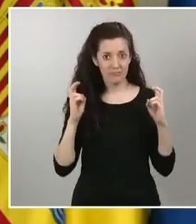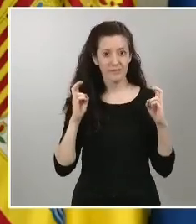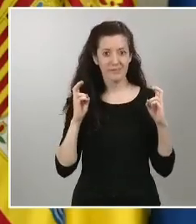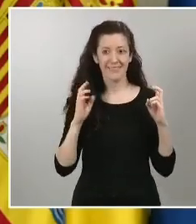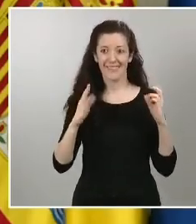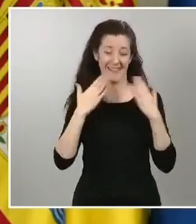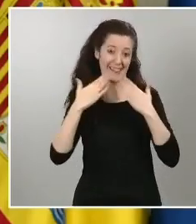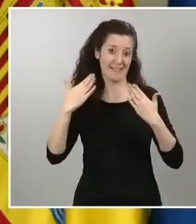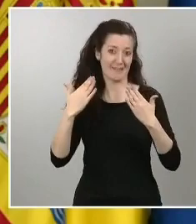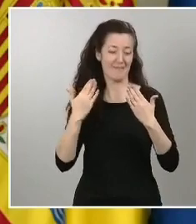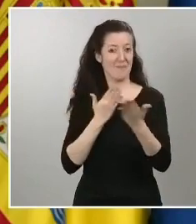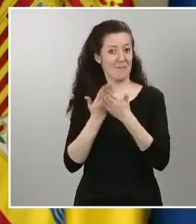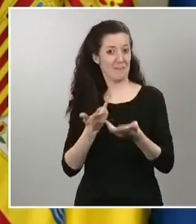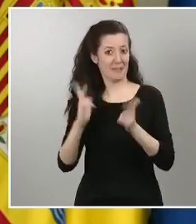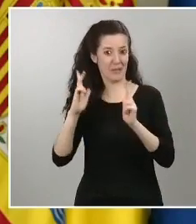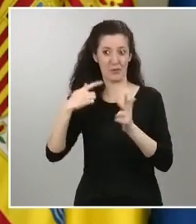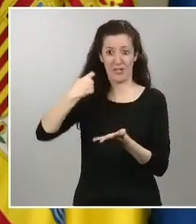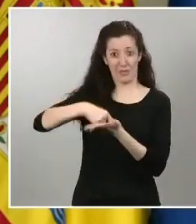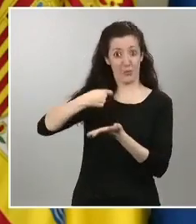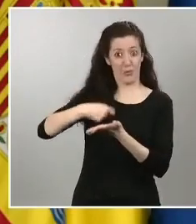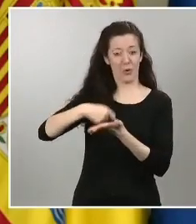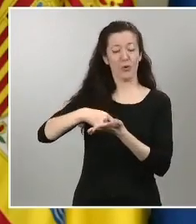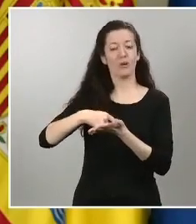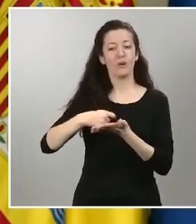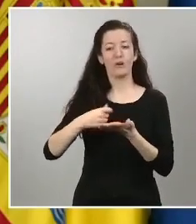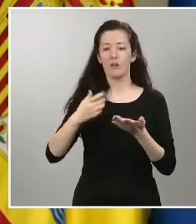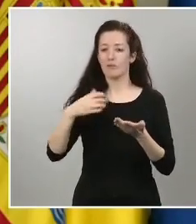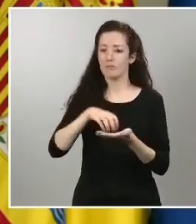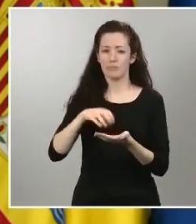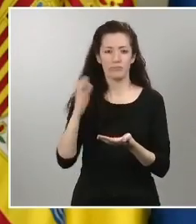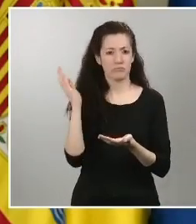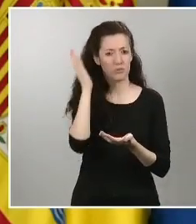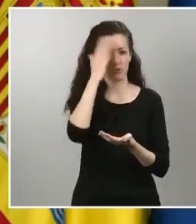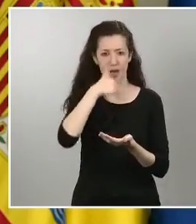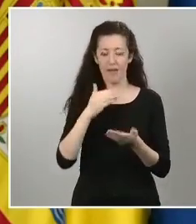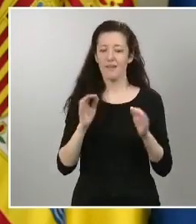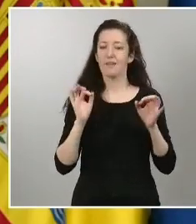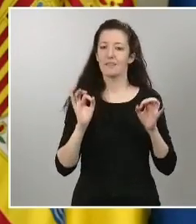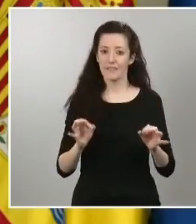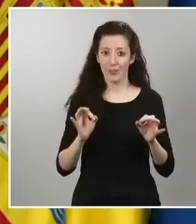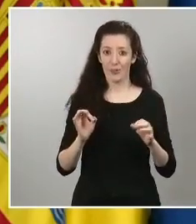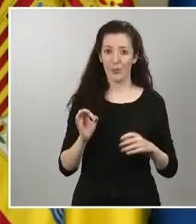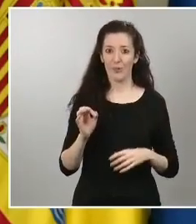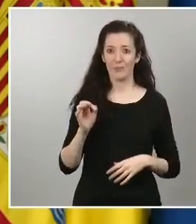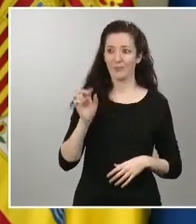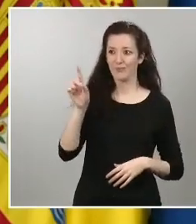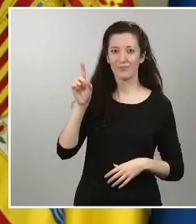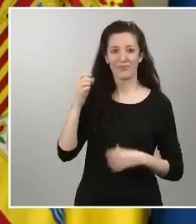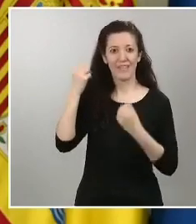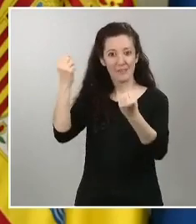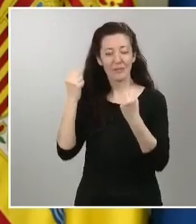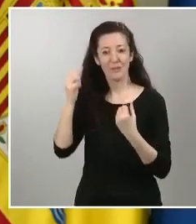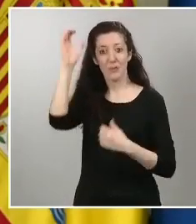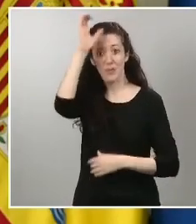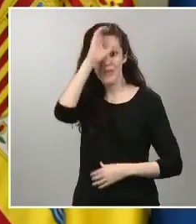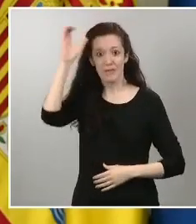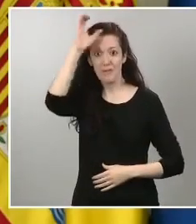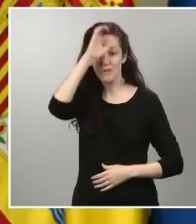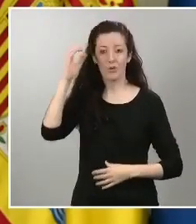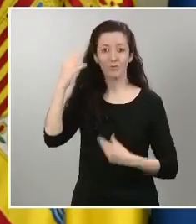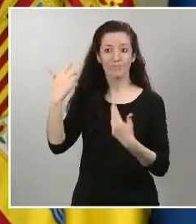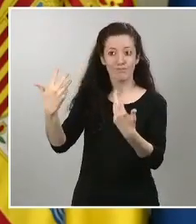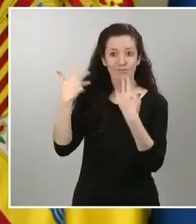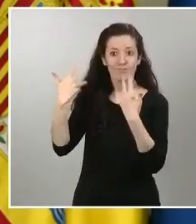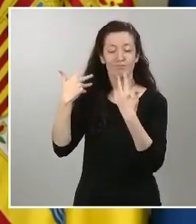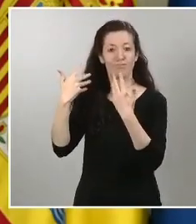conseguiremos cumplir con los objetivos que nos fijan la comunidad científica en este sentido señalar que